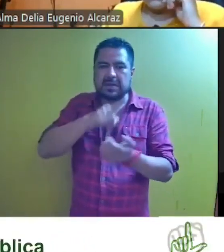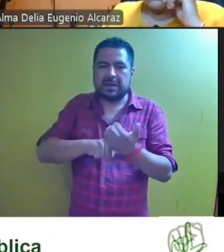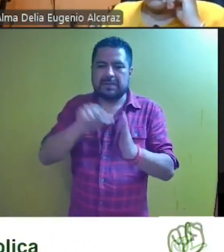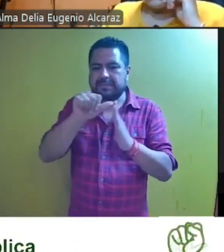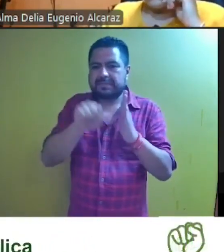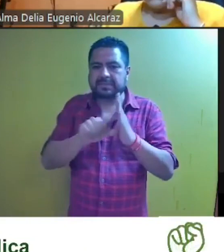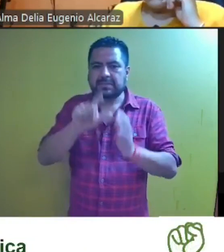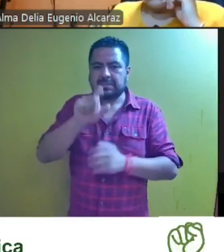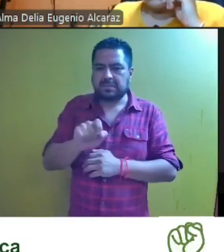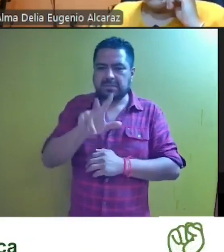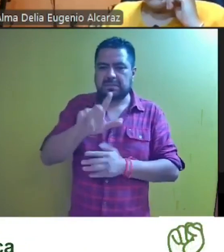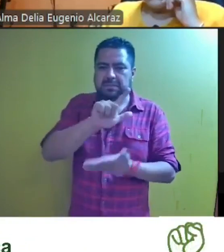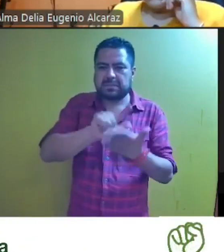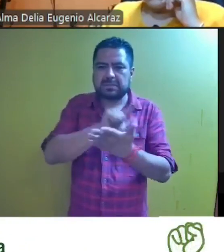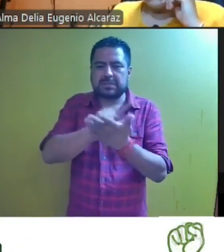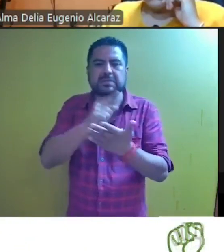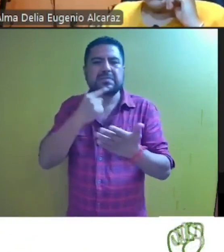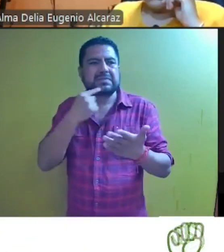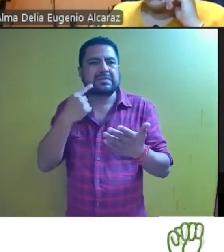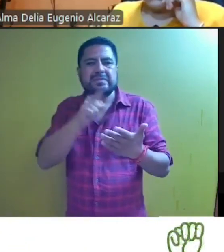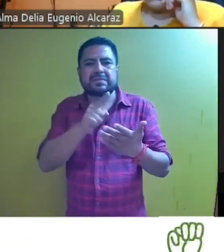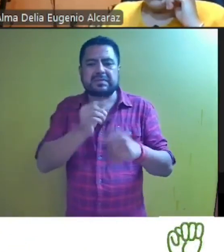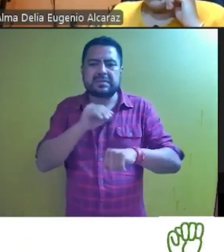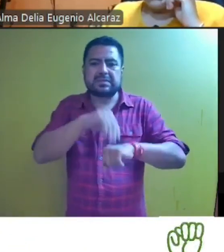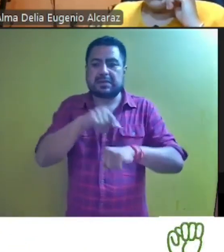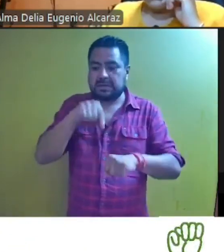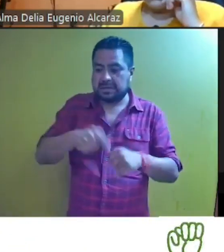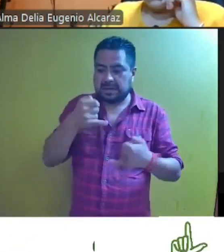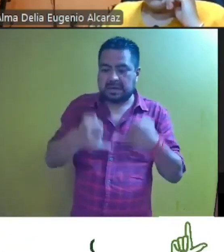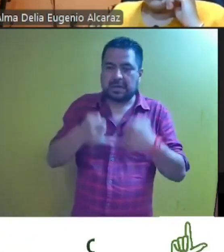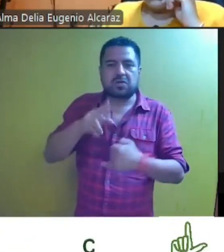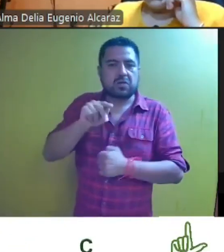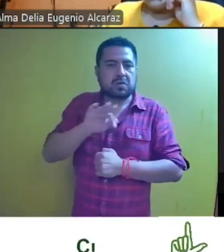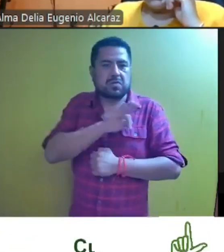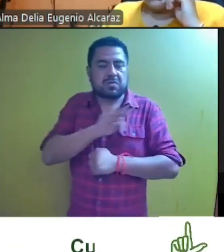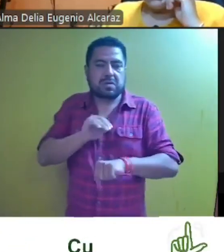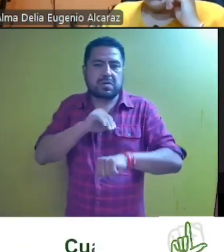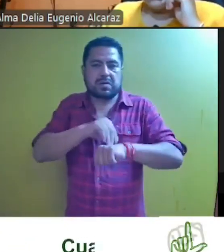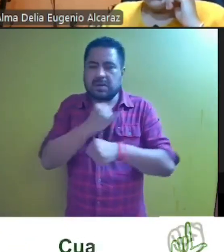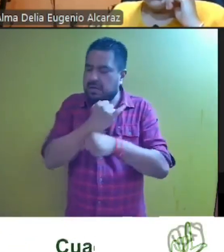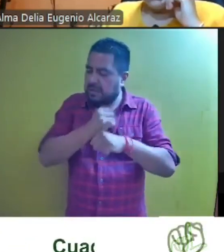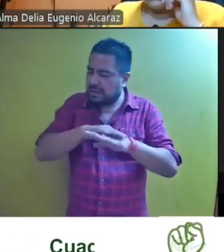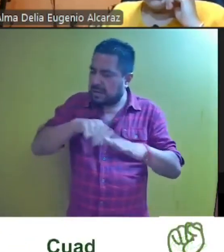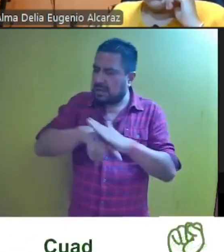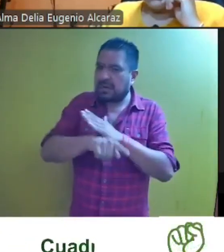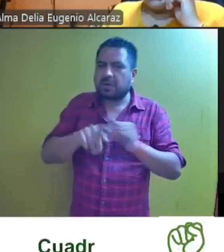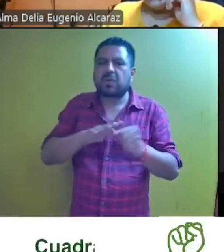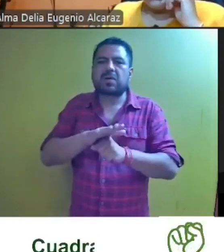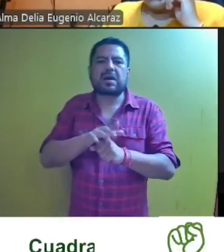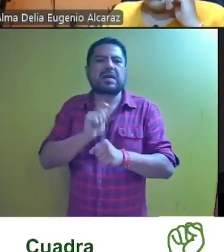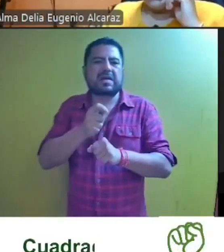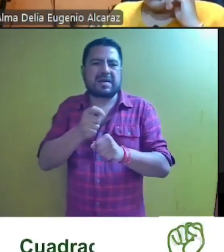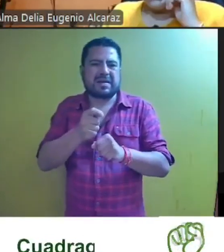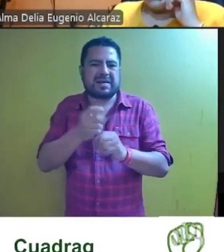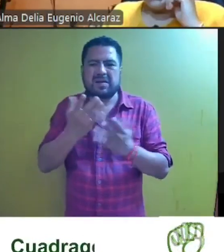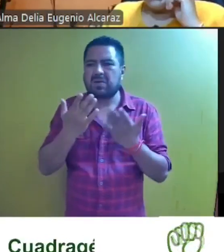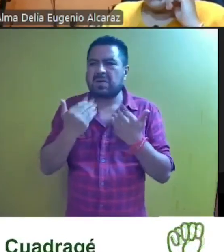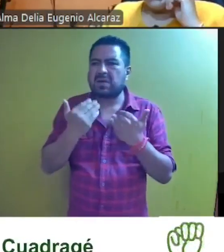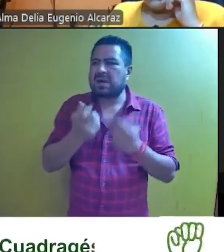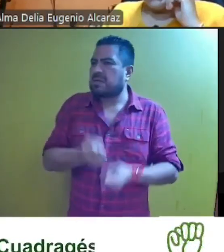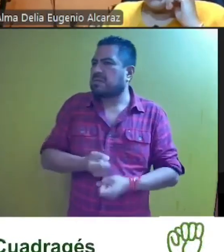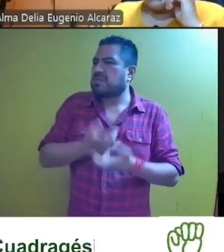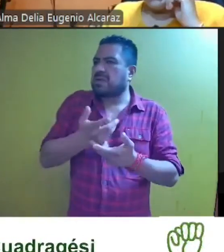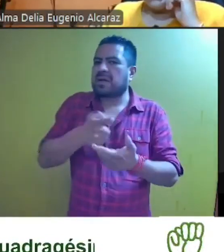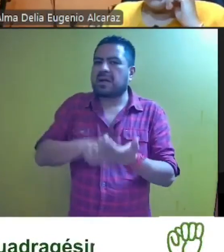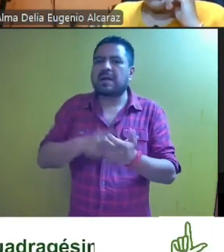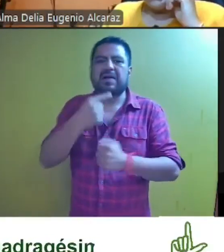en el artículo 28 de la ley de medios de impugnación este tribunal no podrá emprender un estudio oficioso sobre cuestiones respecto de las que no se expresó agravio